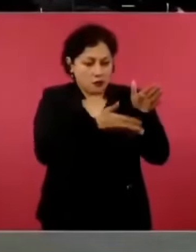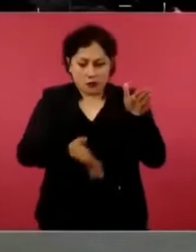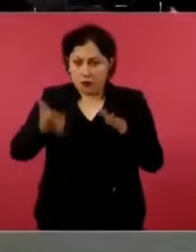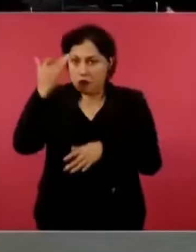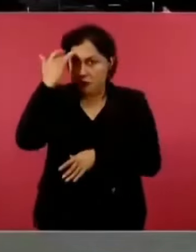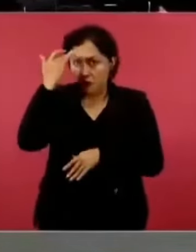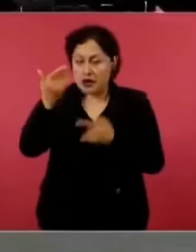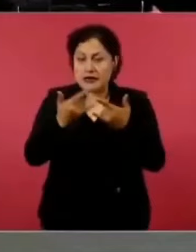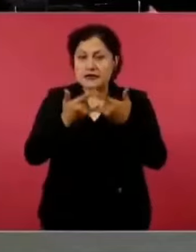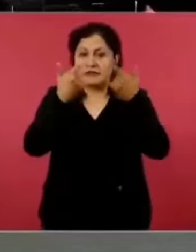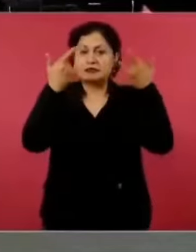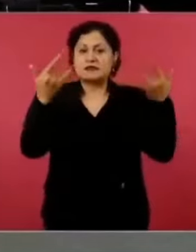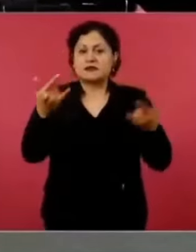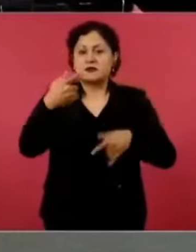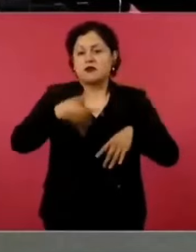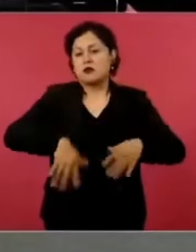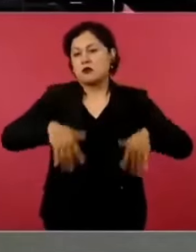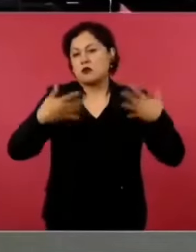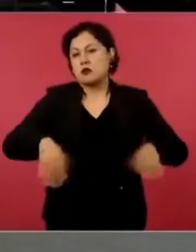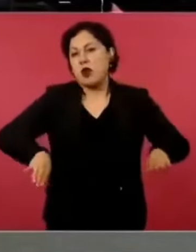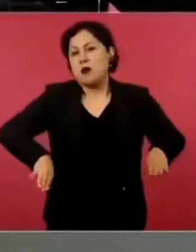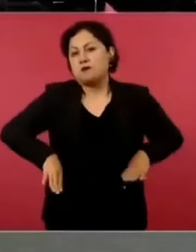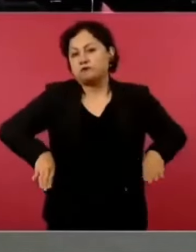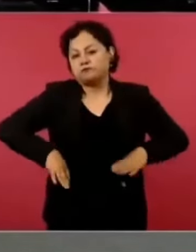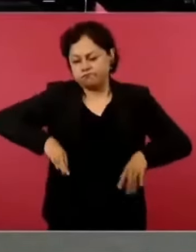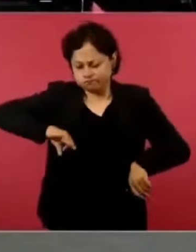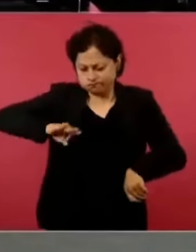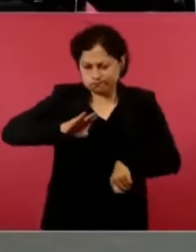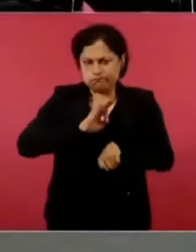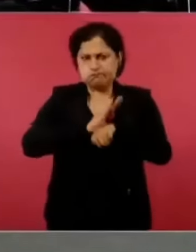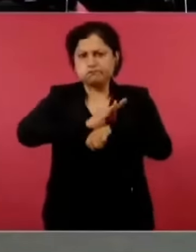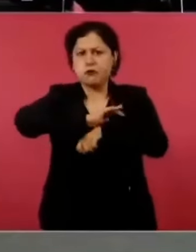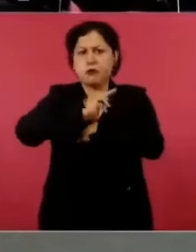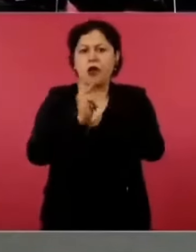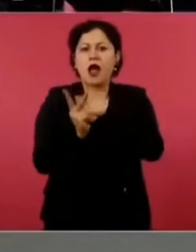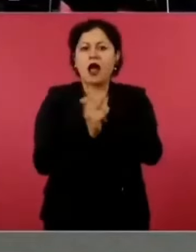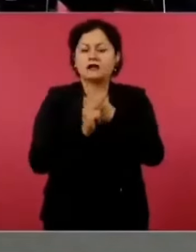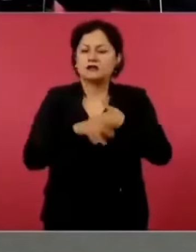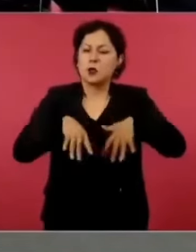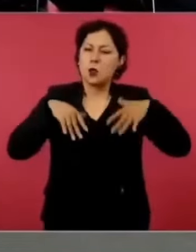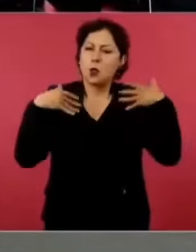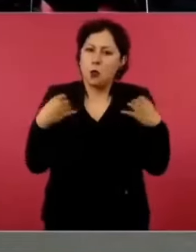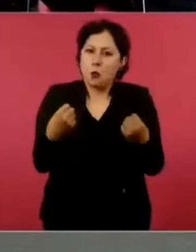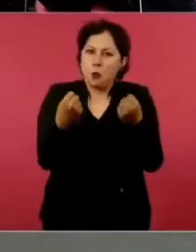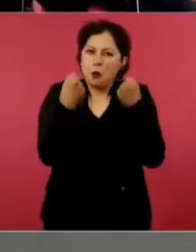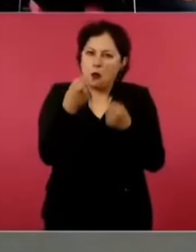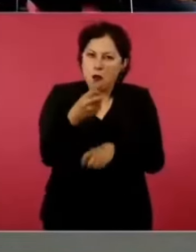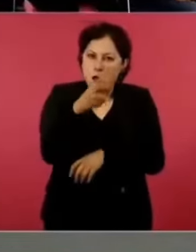en memoria hasta nuestros días, esos periodistas.